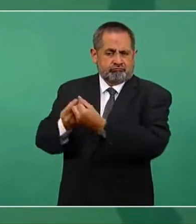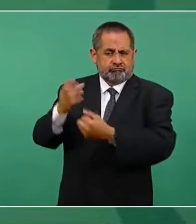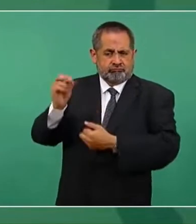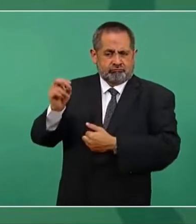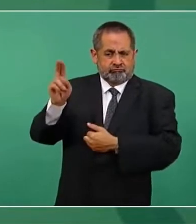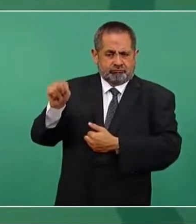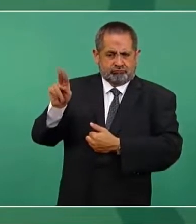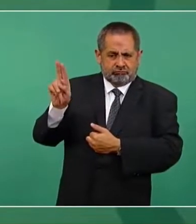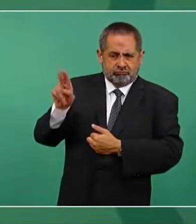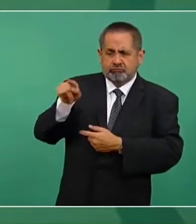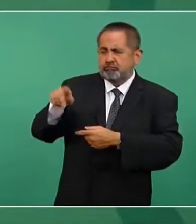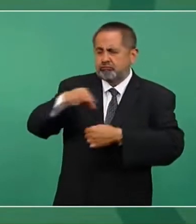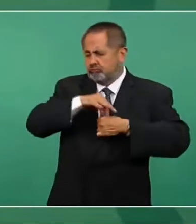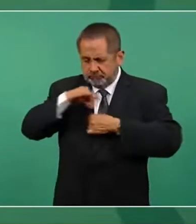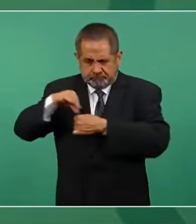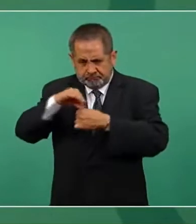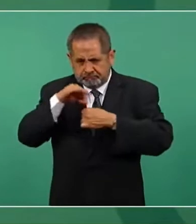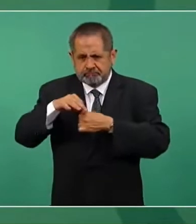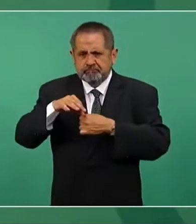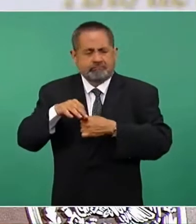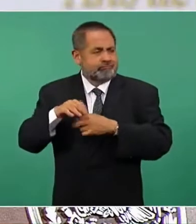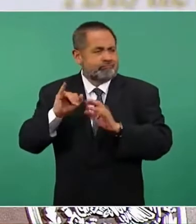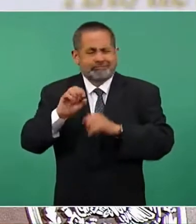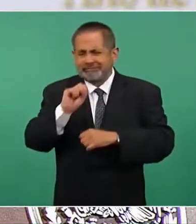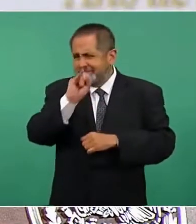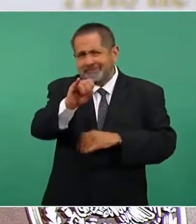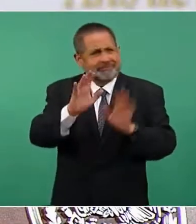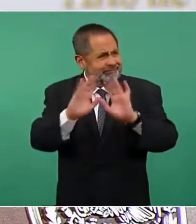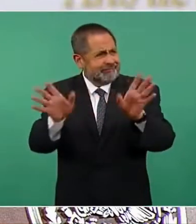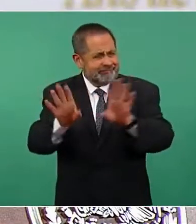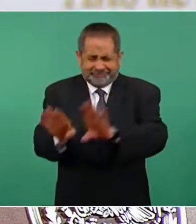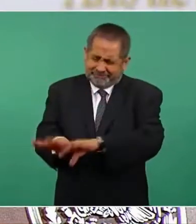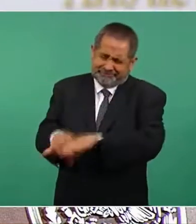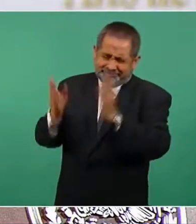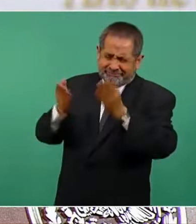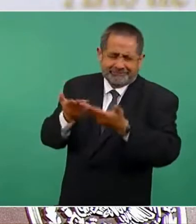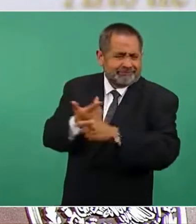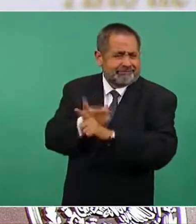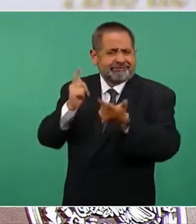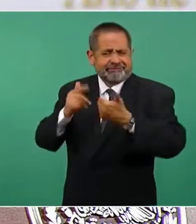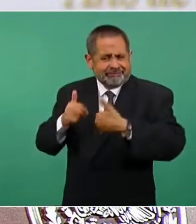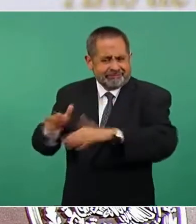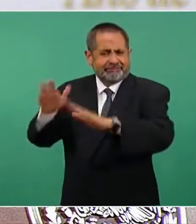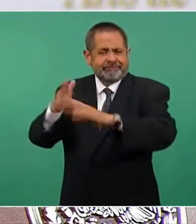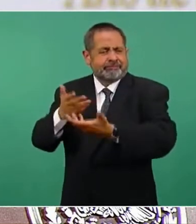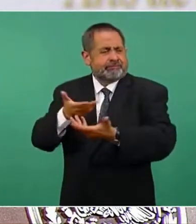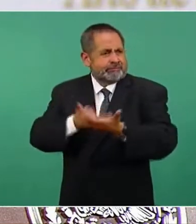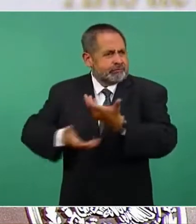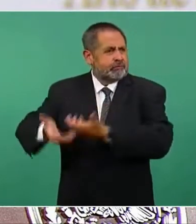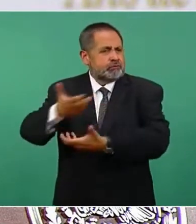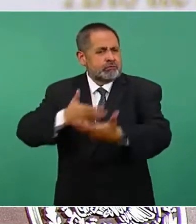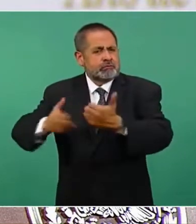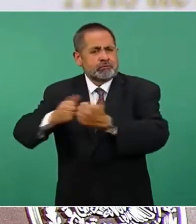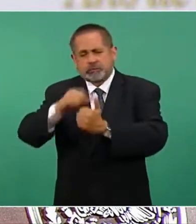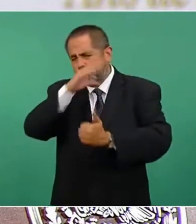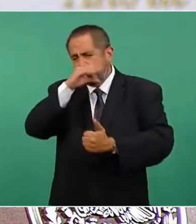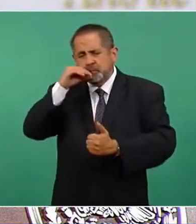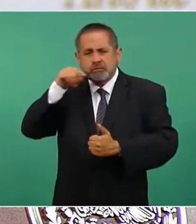votan a favor de que se levante el bloqueo